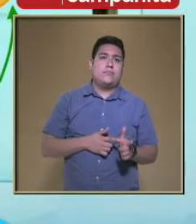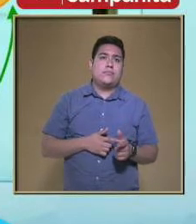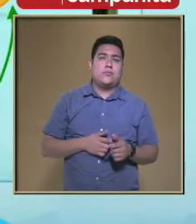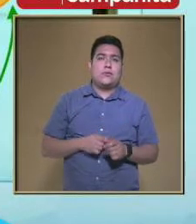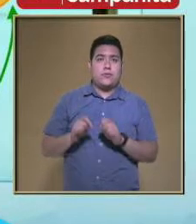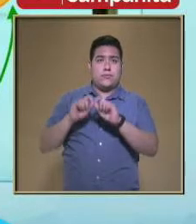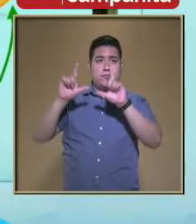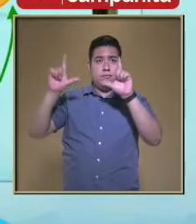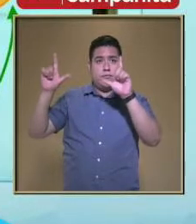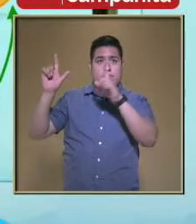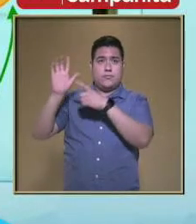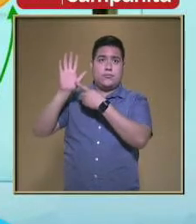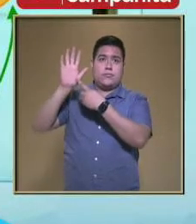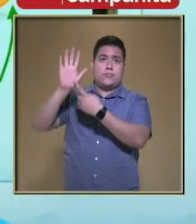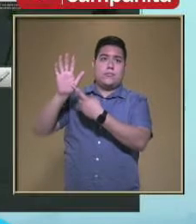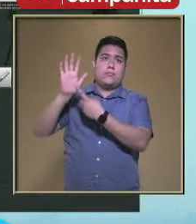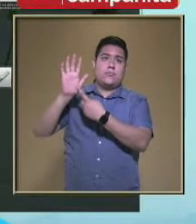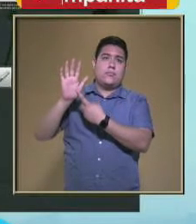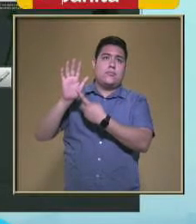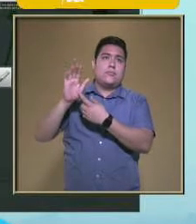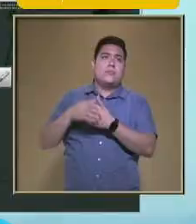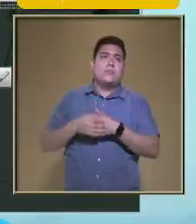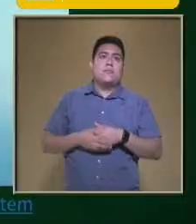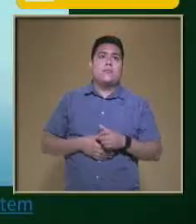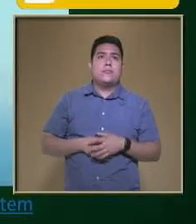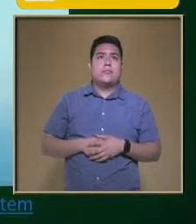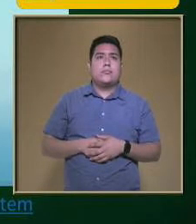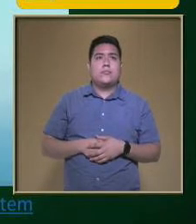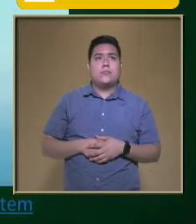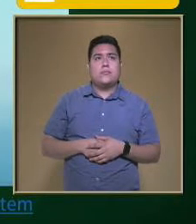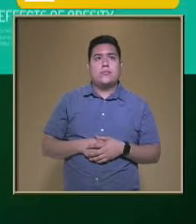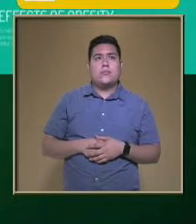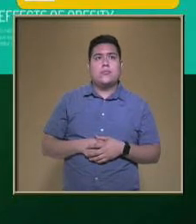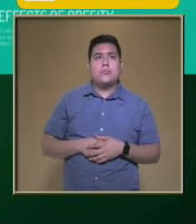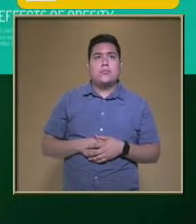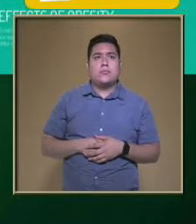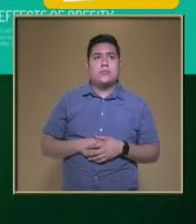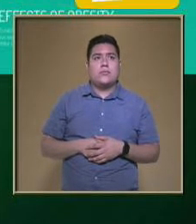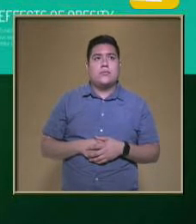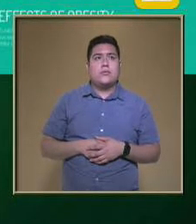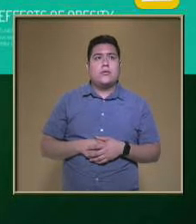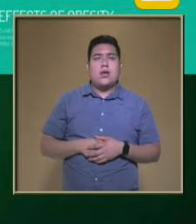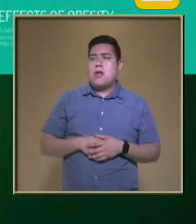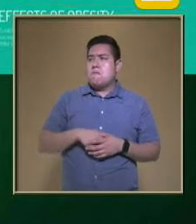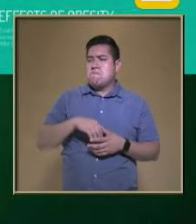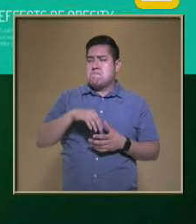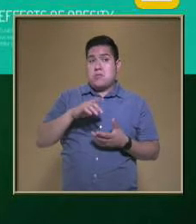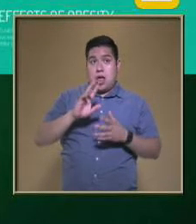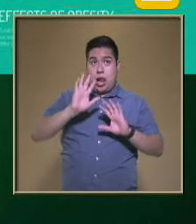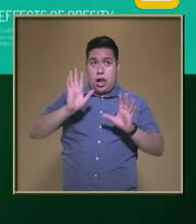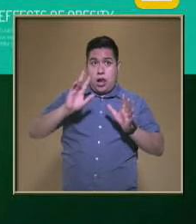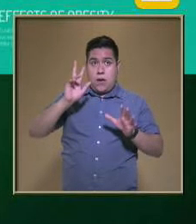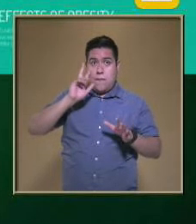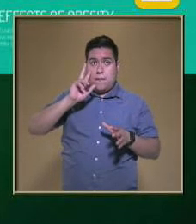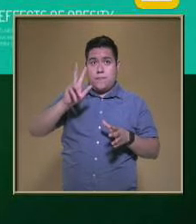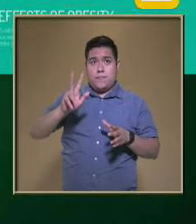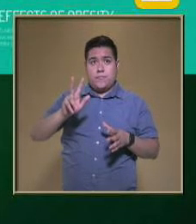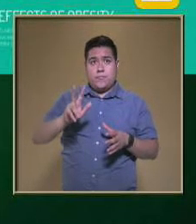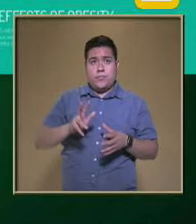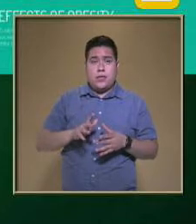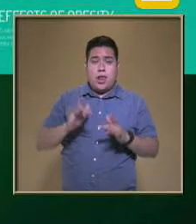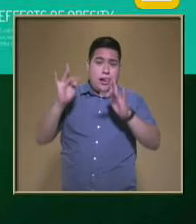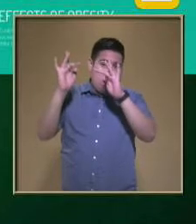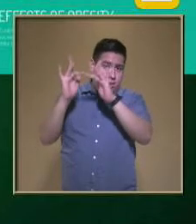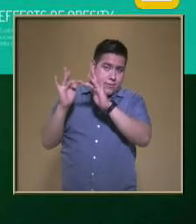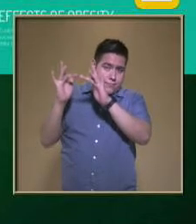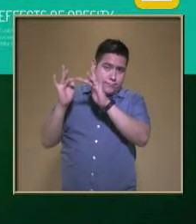diapositiva La de tramas Ya lo habíamos visto En otro momento Se queda ahí la liga Por si